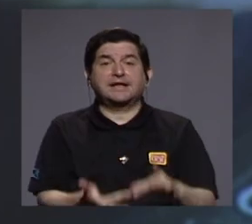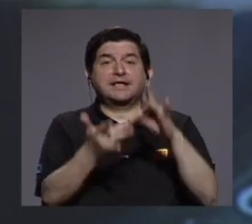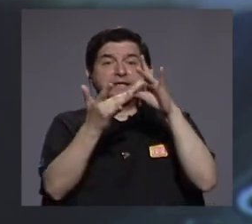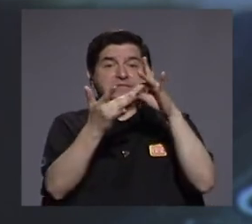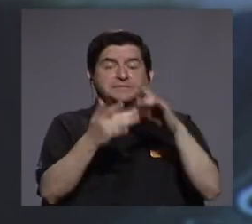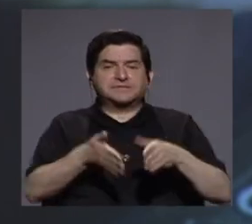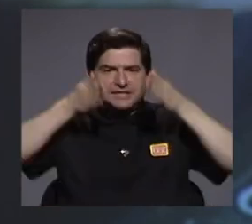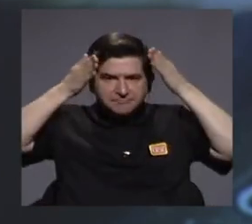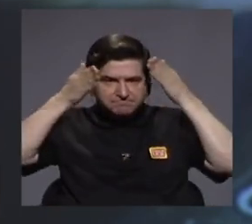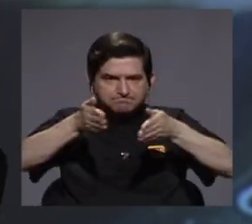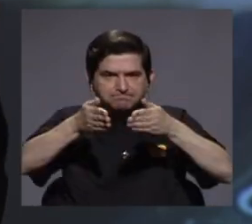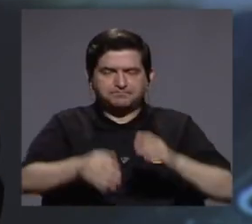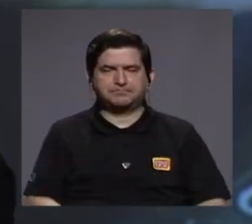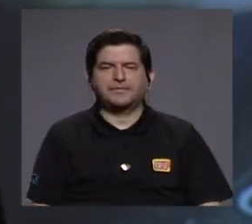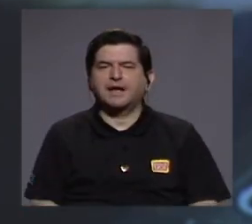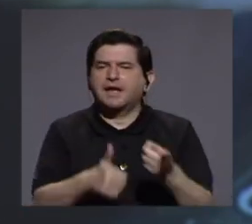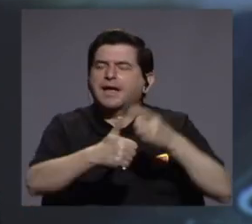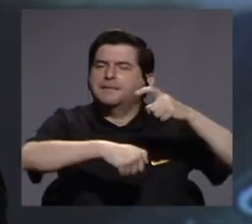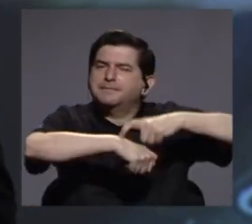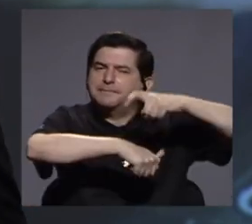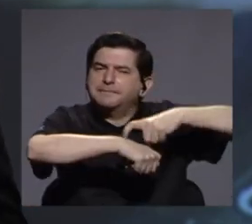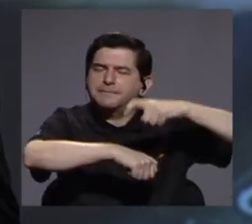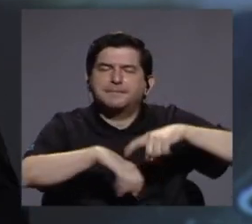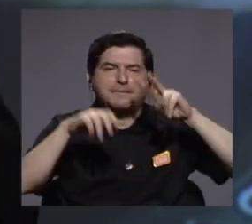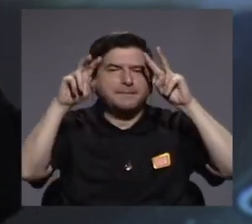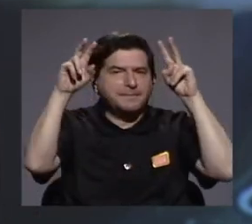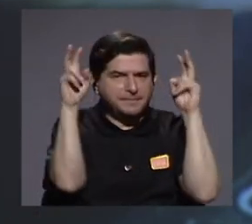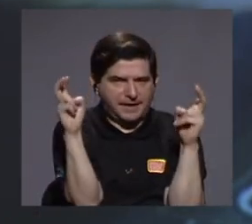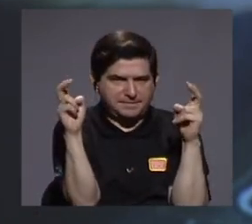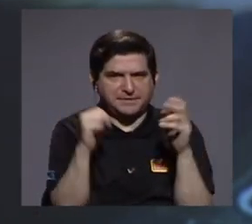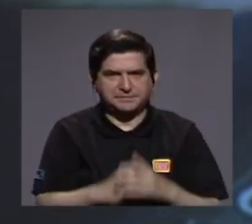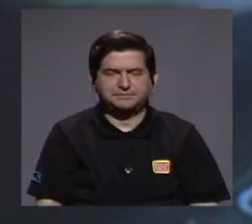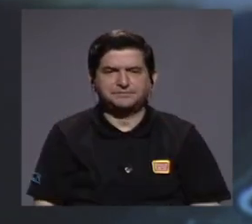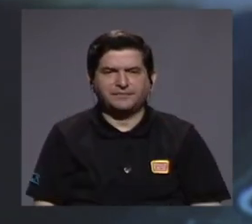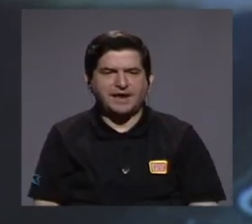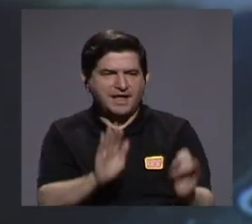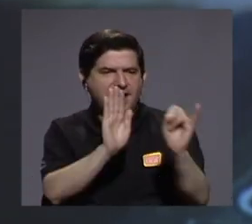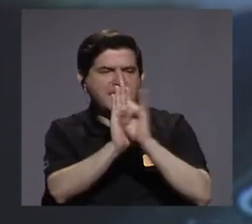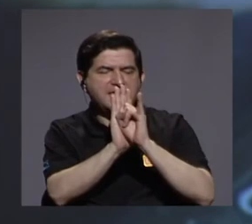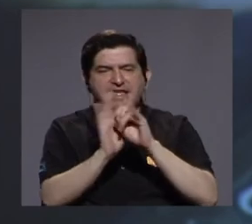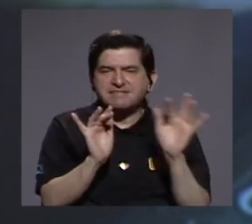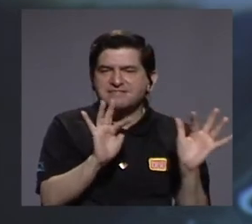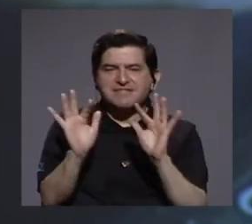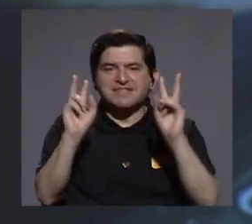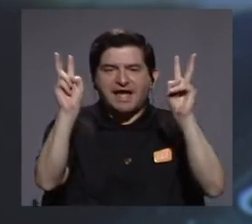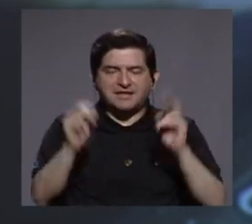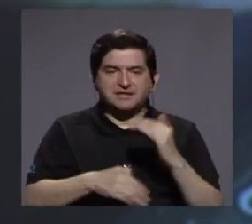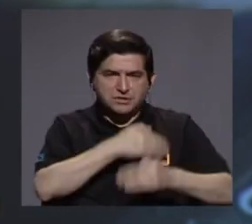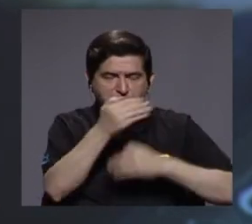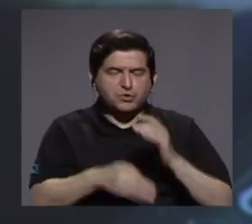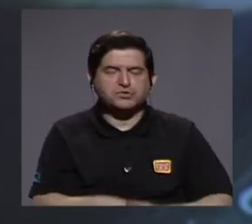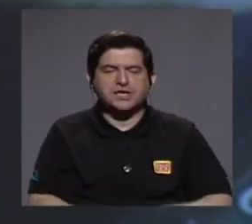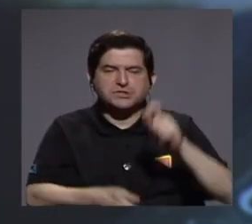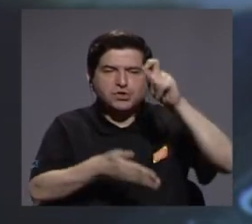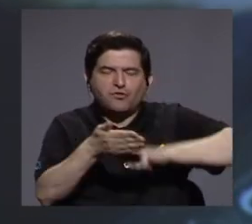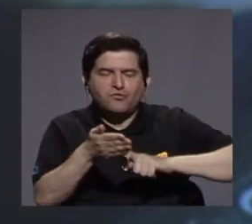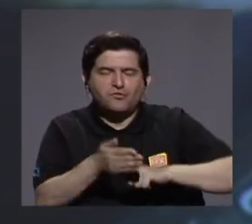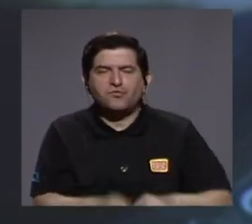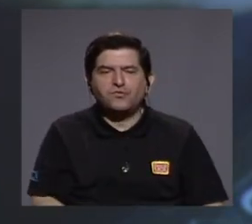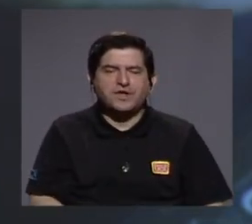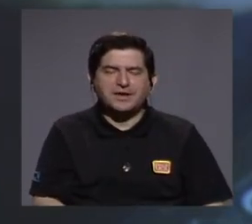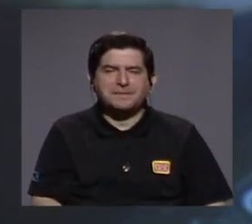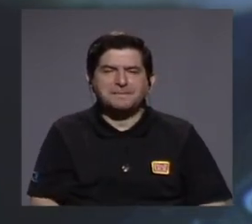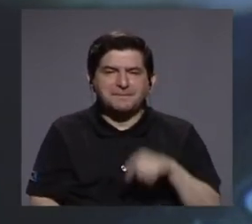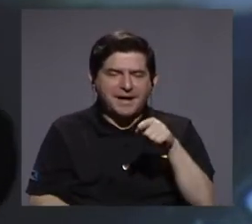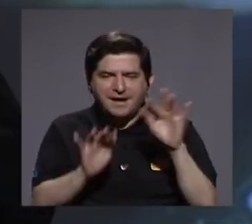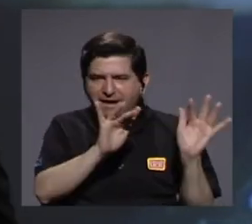poner mayor atención. Inicialmente el tema de identidad digital, los procesos de firma digital y los procesos de cómo